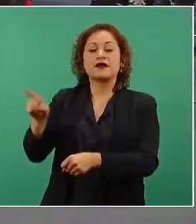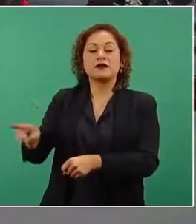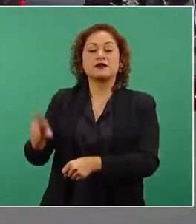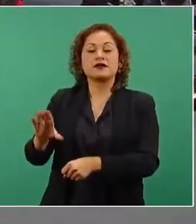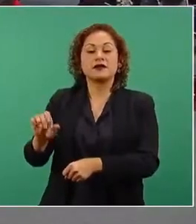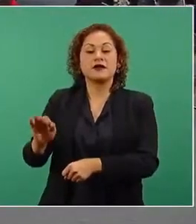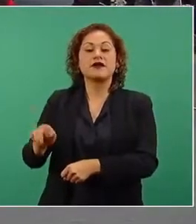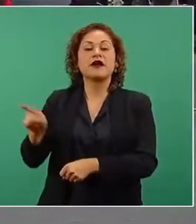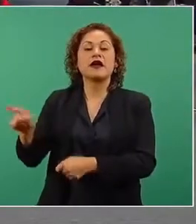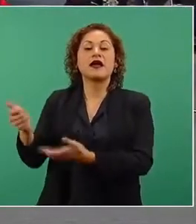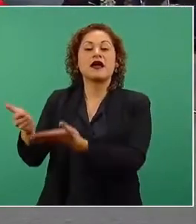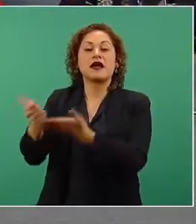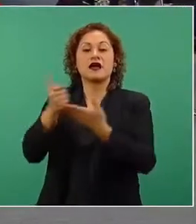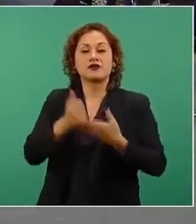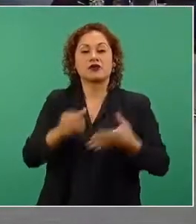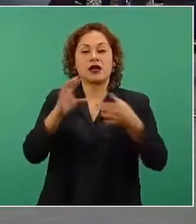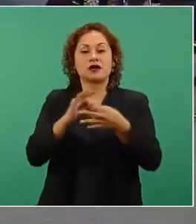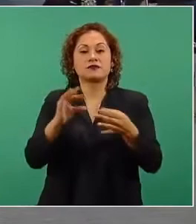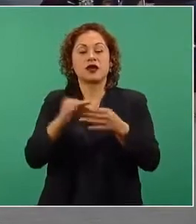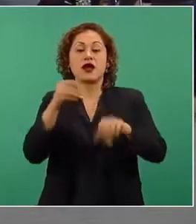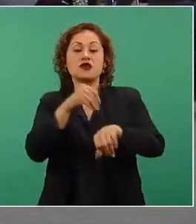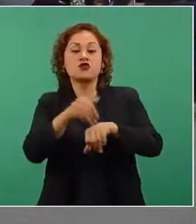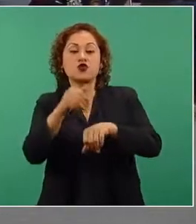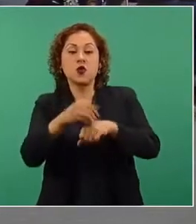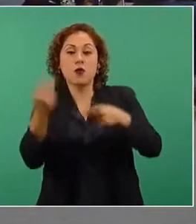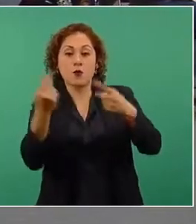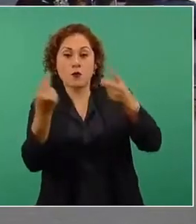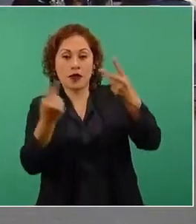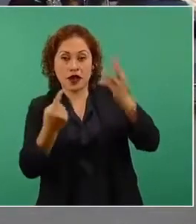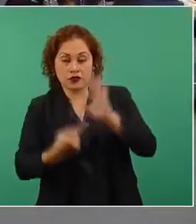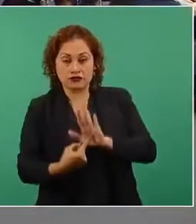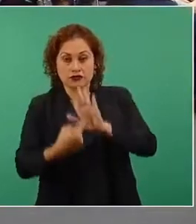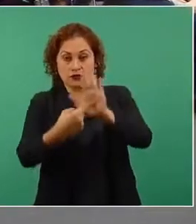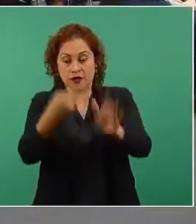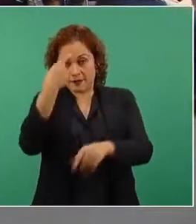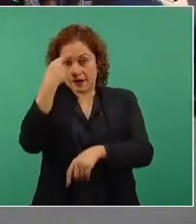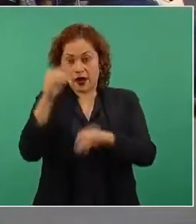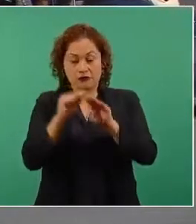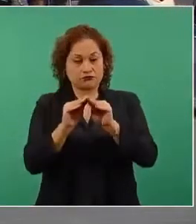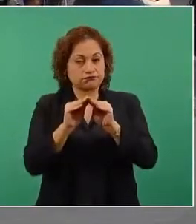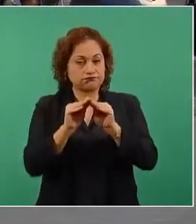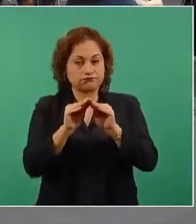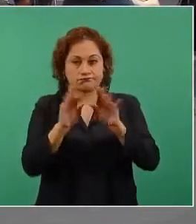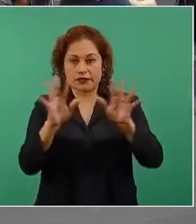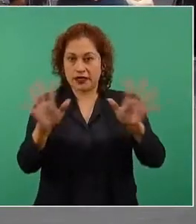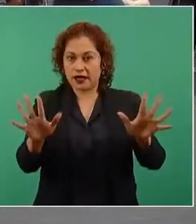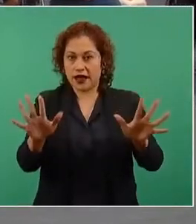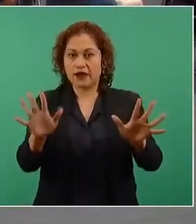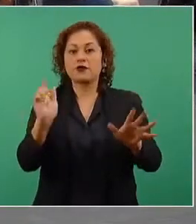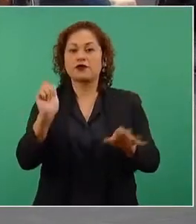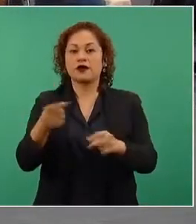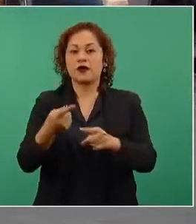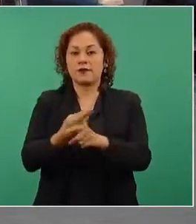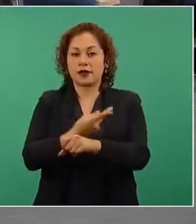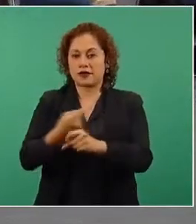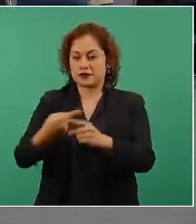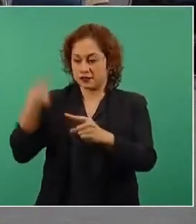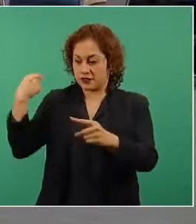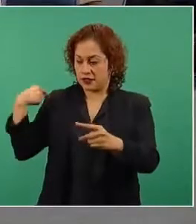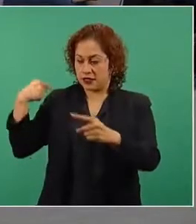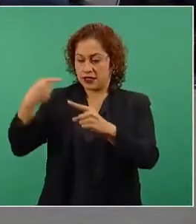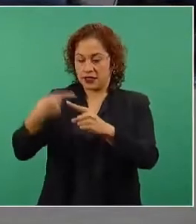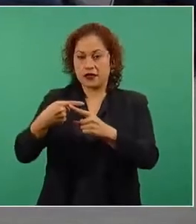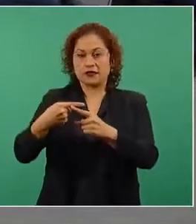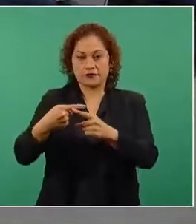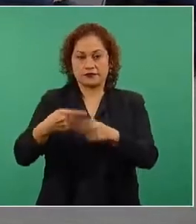Nos va a ayudar con algunos números para explicar con mayor claridad esta reforma que